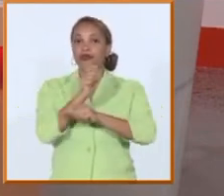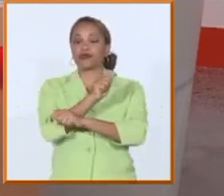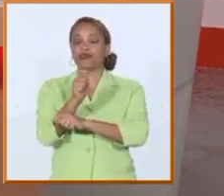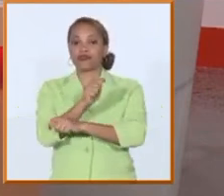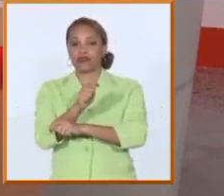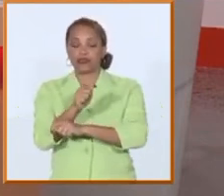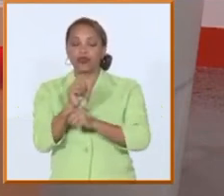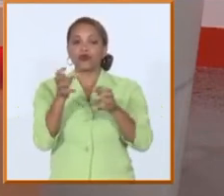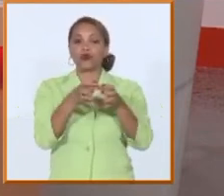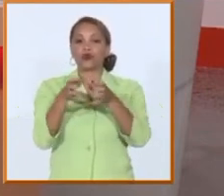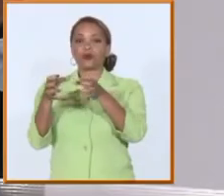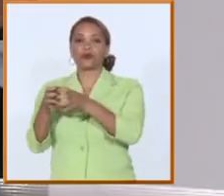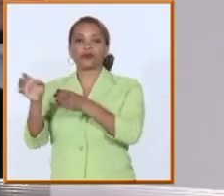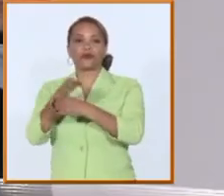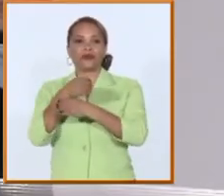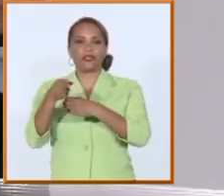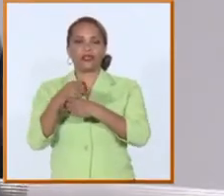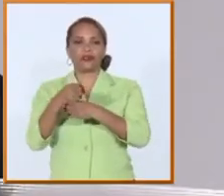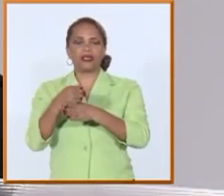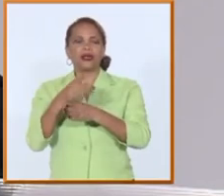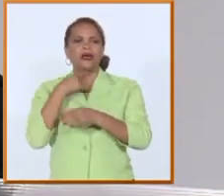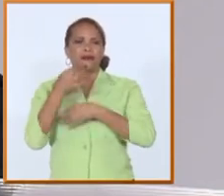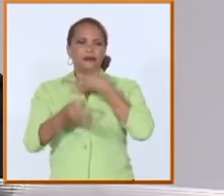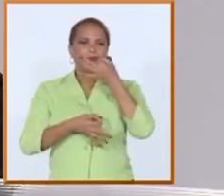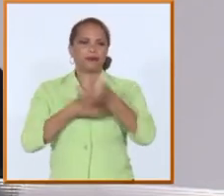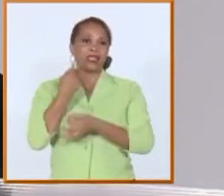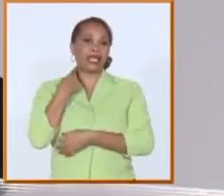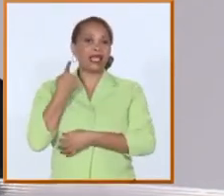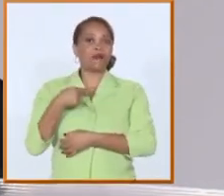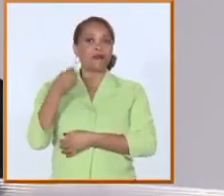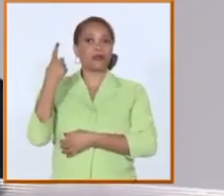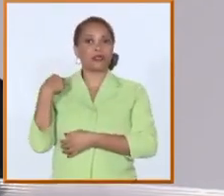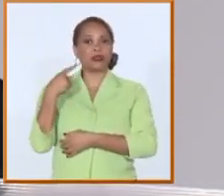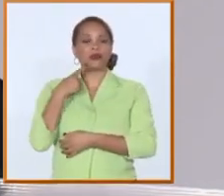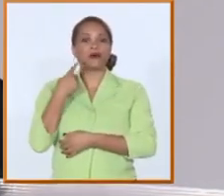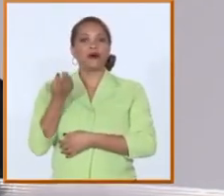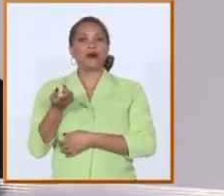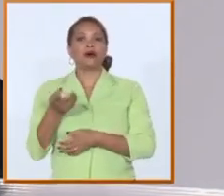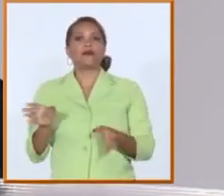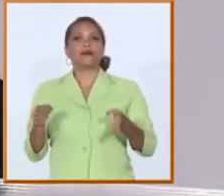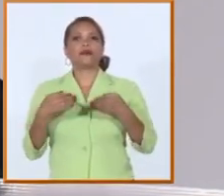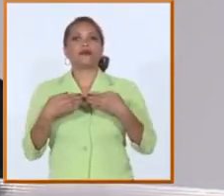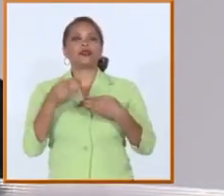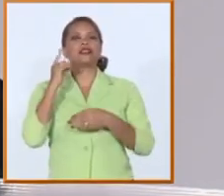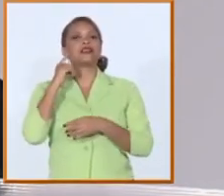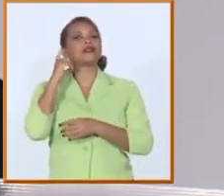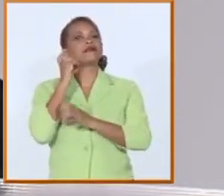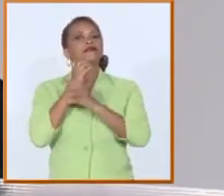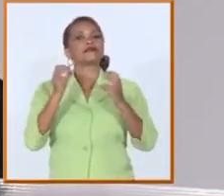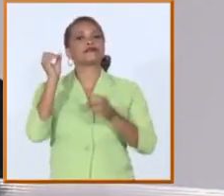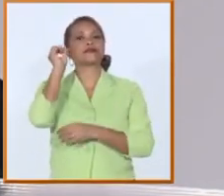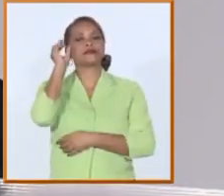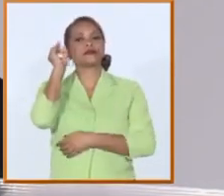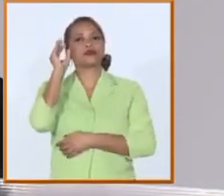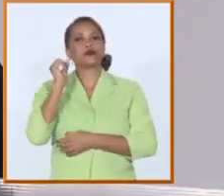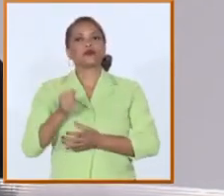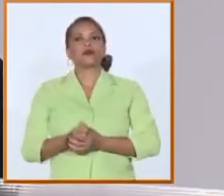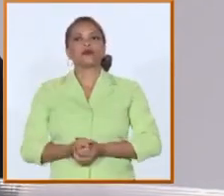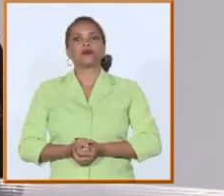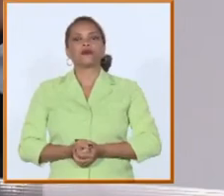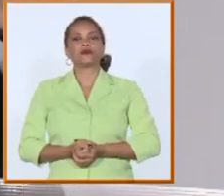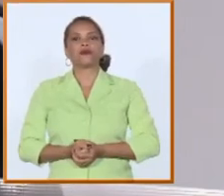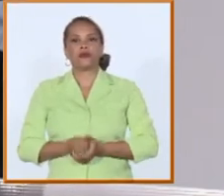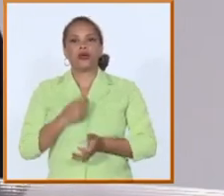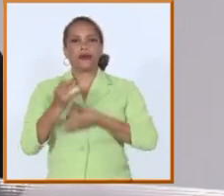estos grupos de trabajo nosotros el año pasado para referirme a un cierre de ciencia innovación cercano